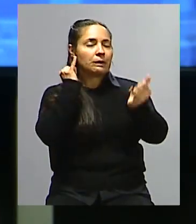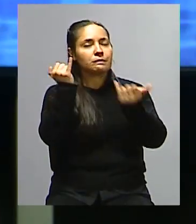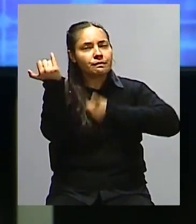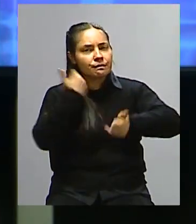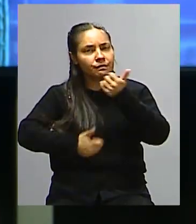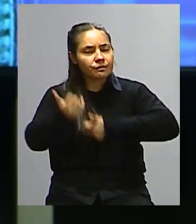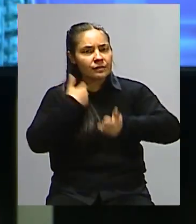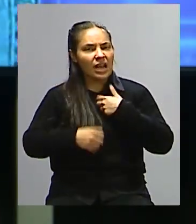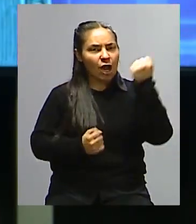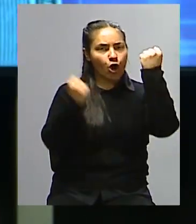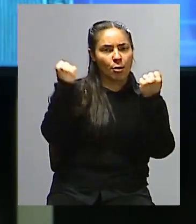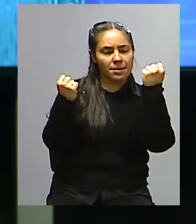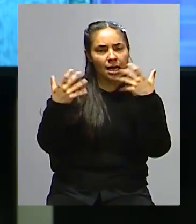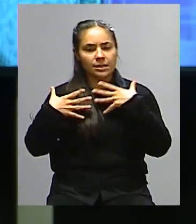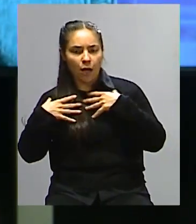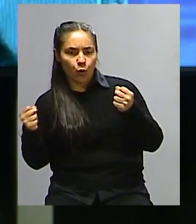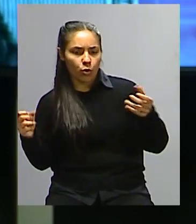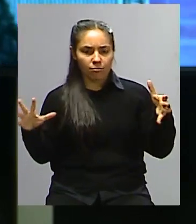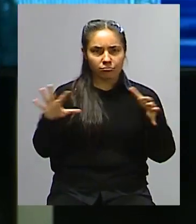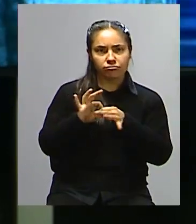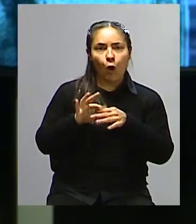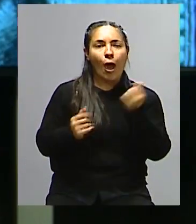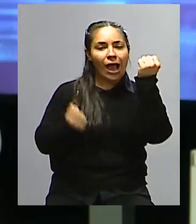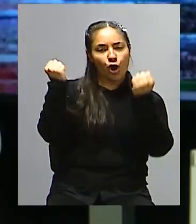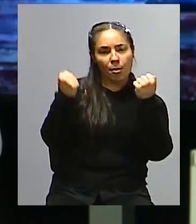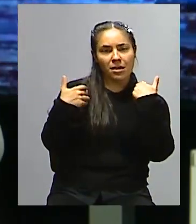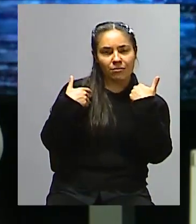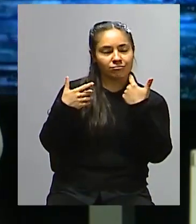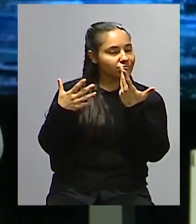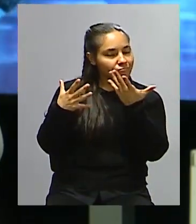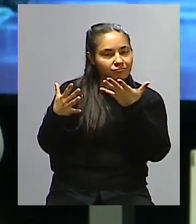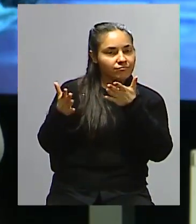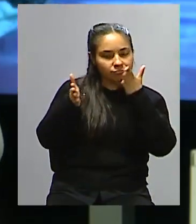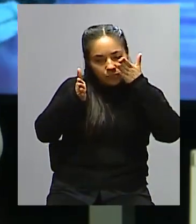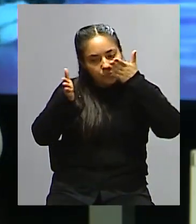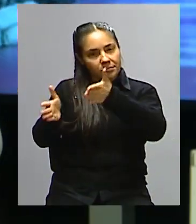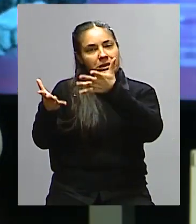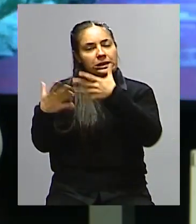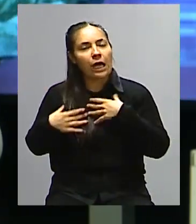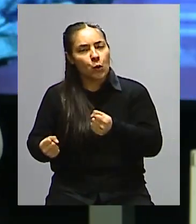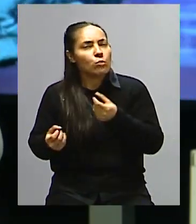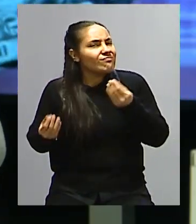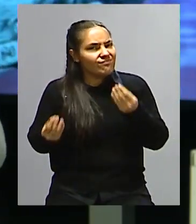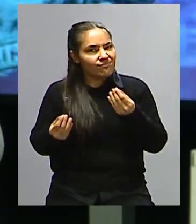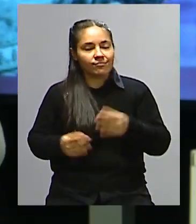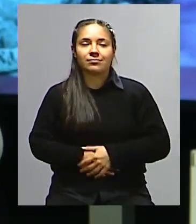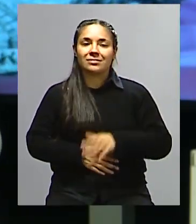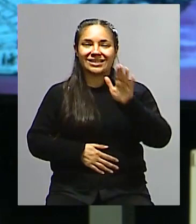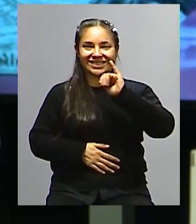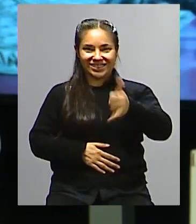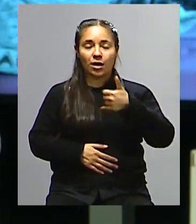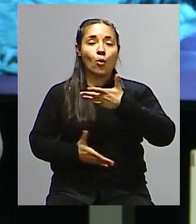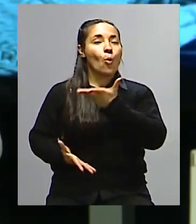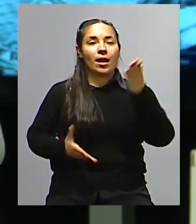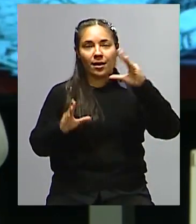economía y salud o economía de la salud. Sí, Claudia, ¿cómo estás? Buenas noches. Vamos a la intersección,